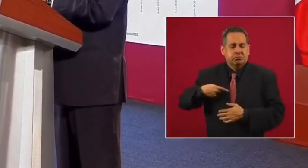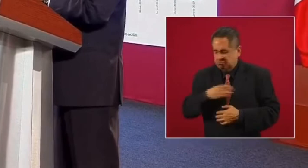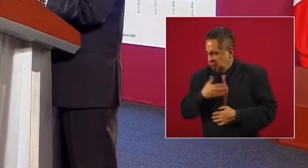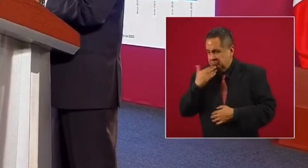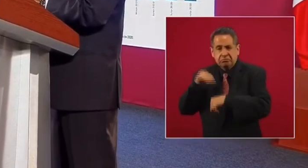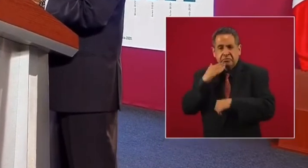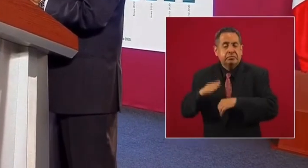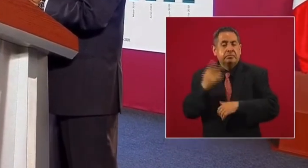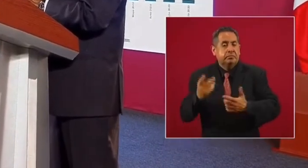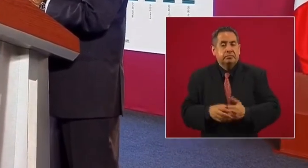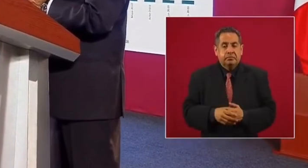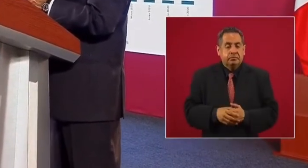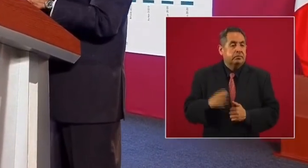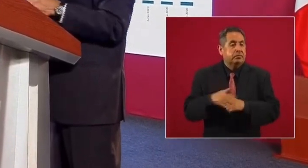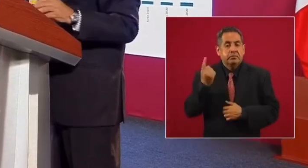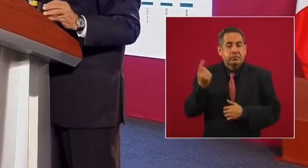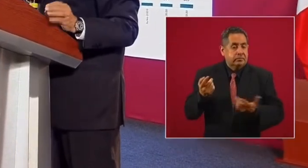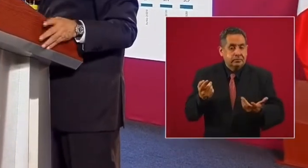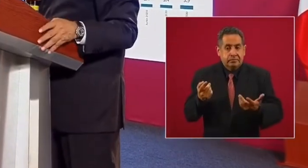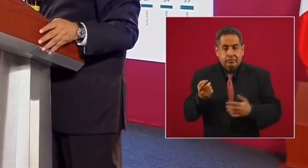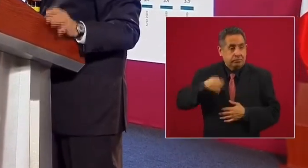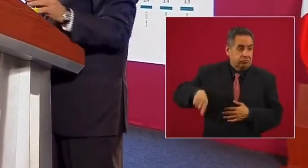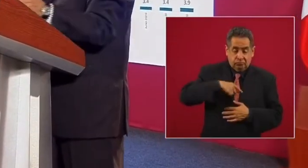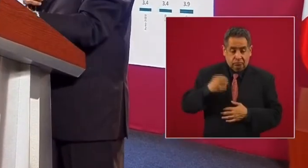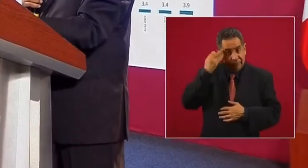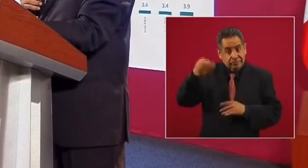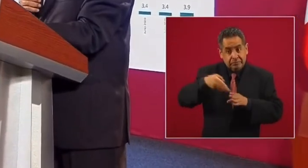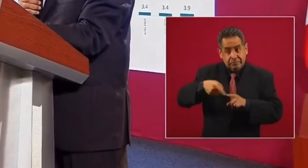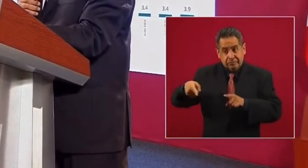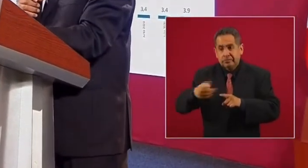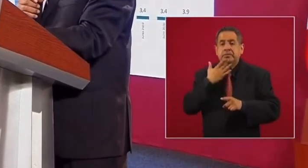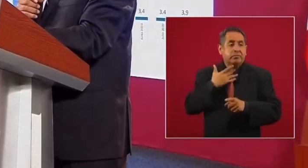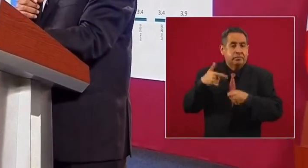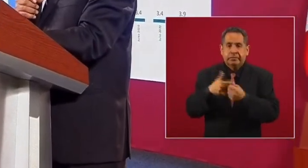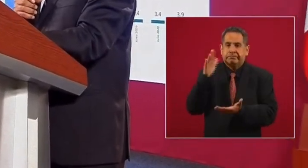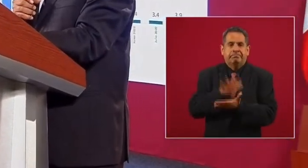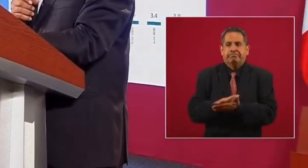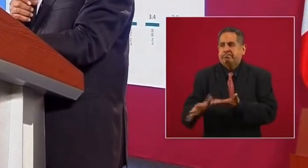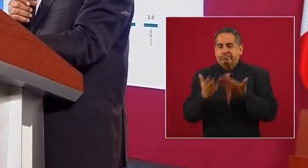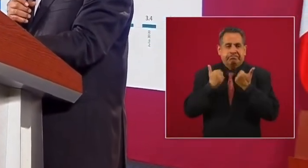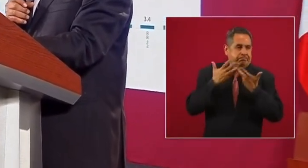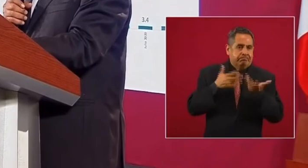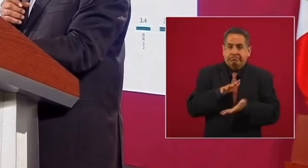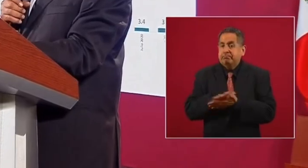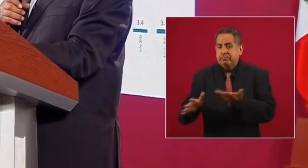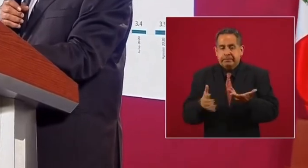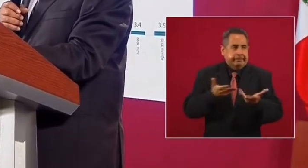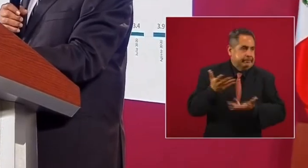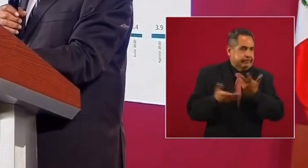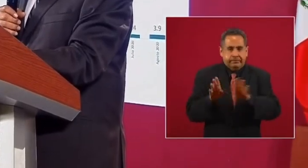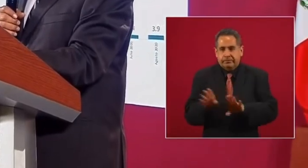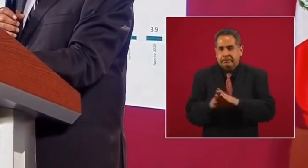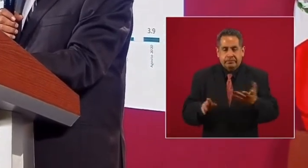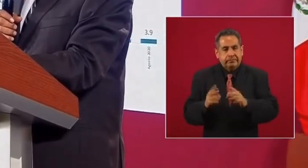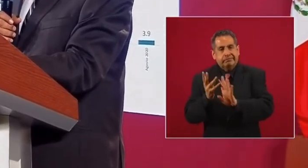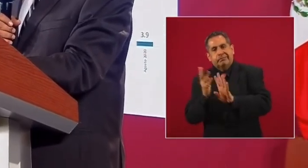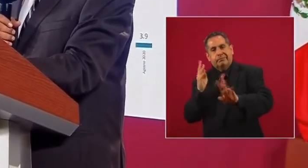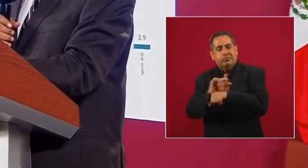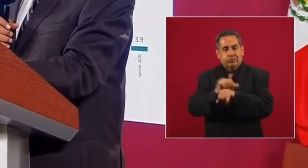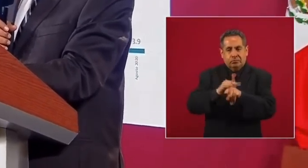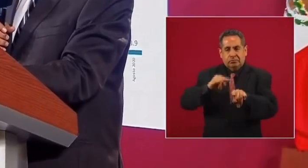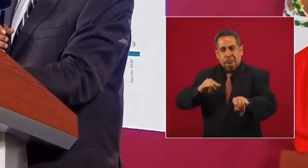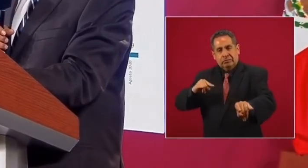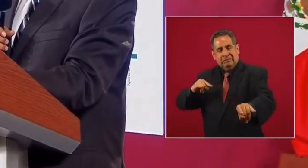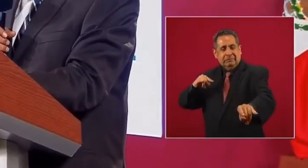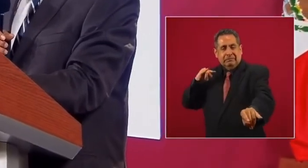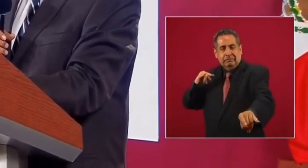porque padecimos de combustibles. Había que hacer bolas para cargar,